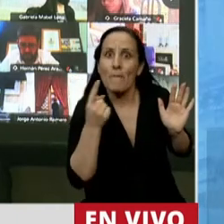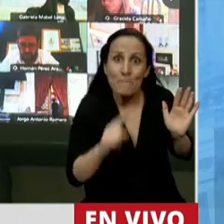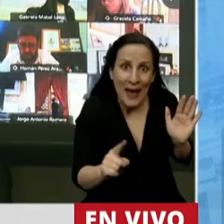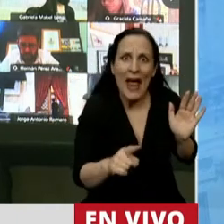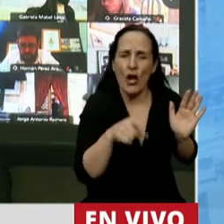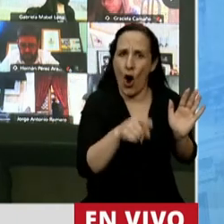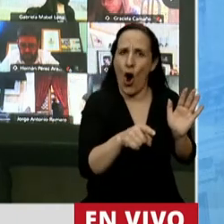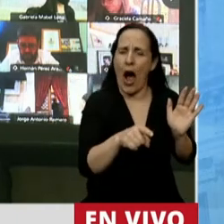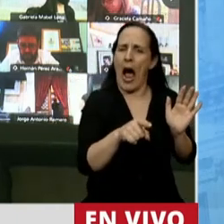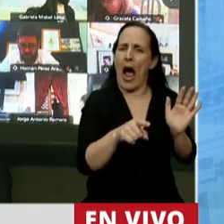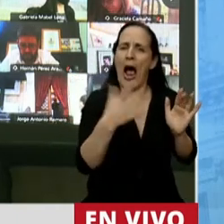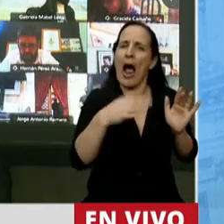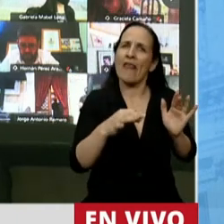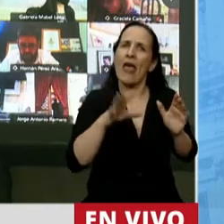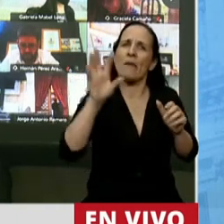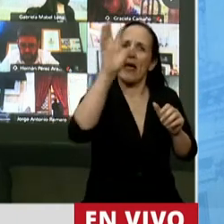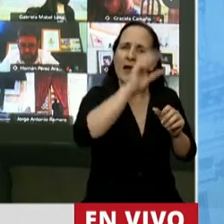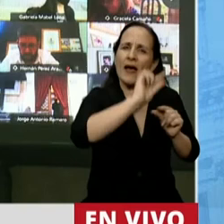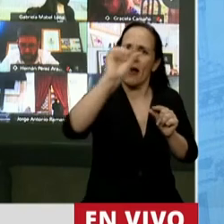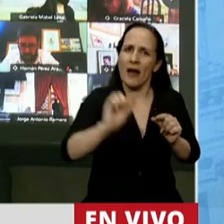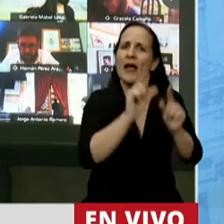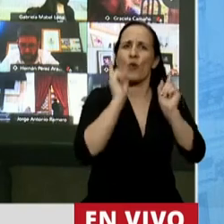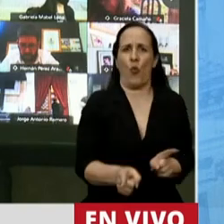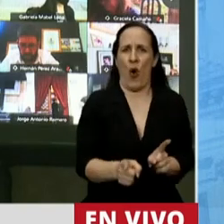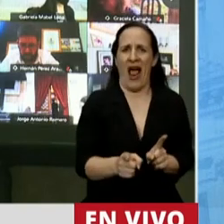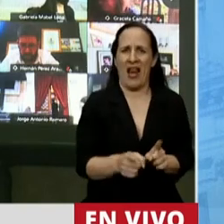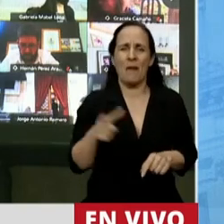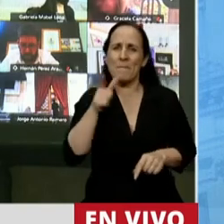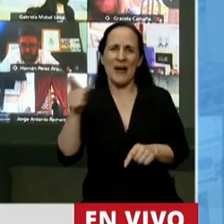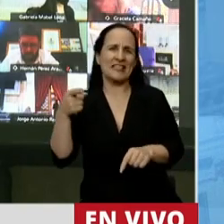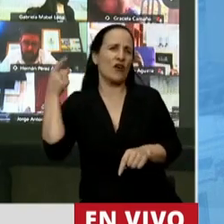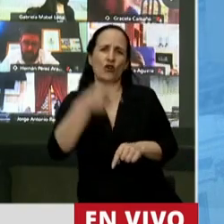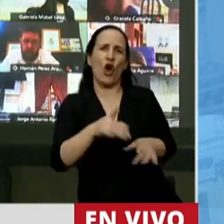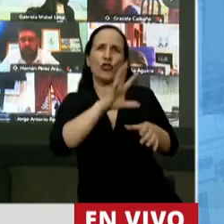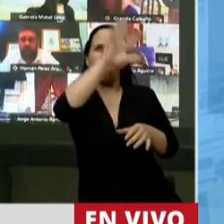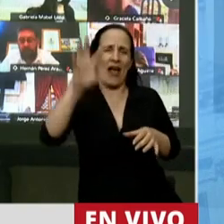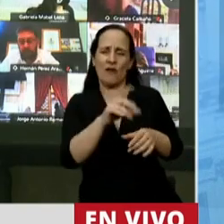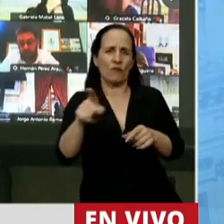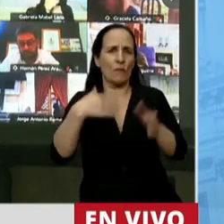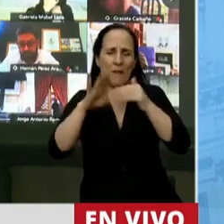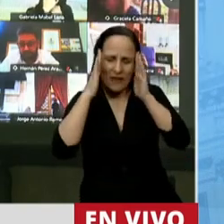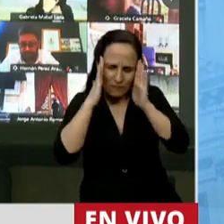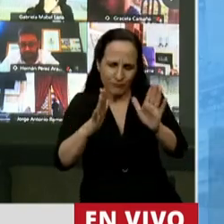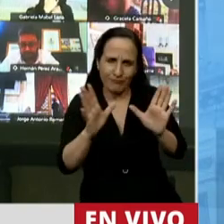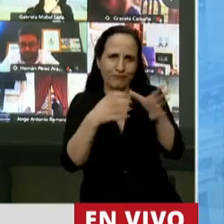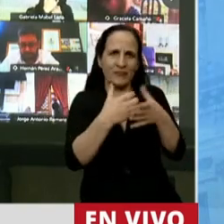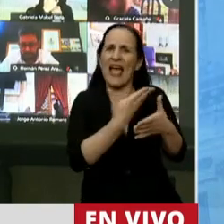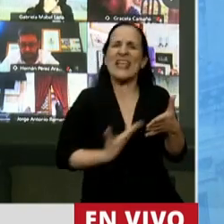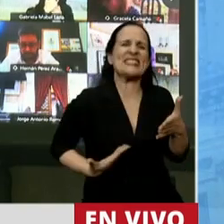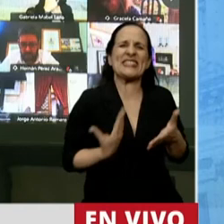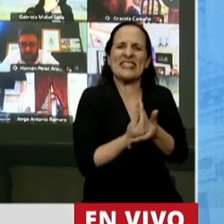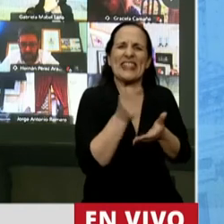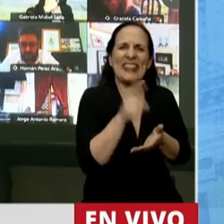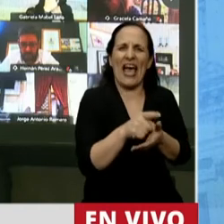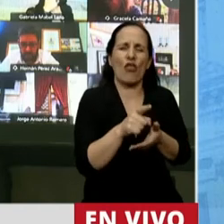hace que pierda ese carácter coparticipable. Son antifederalistas, son centralistas. Pretenden que el Estado Nacional